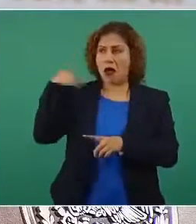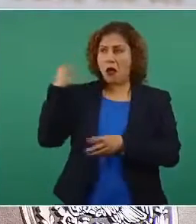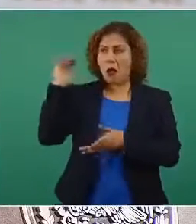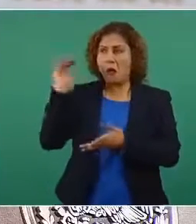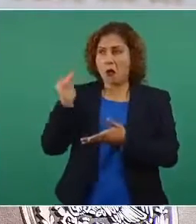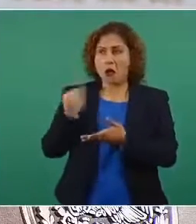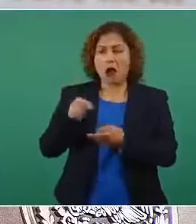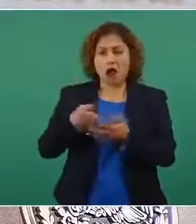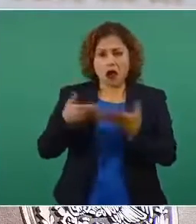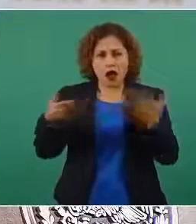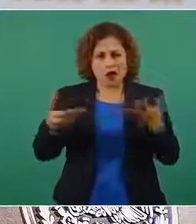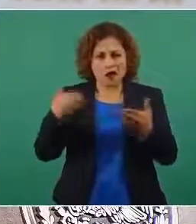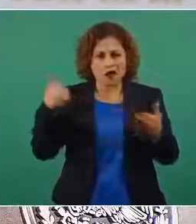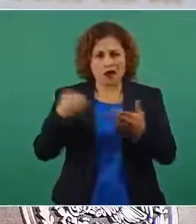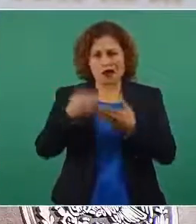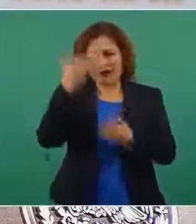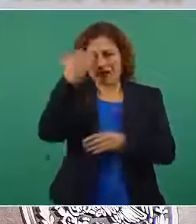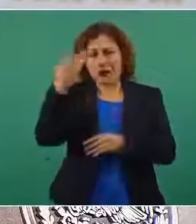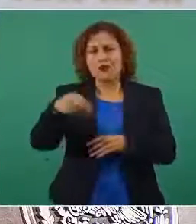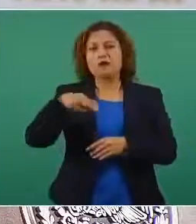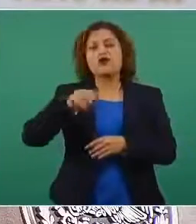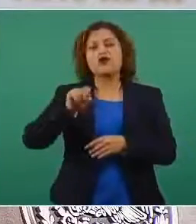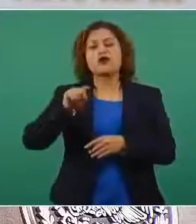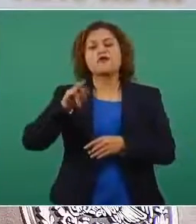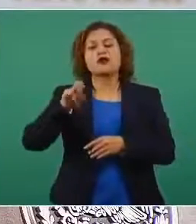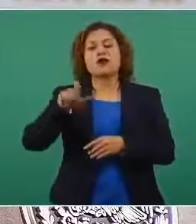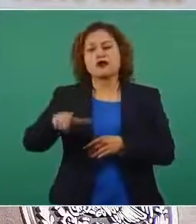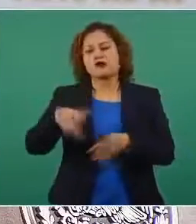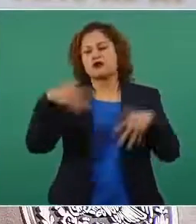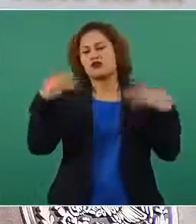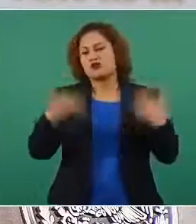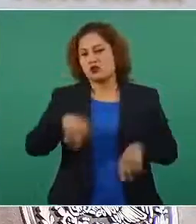y esto se llevó a cabo